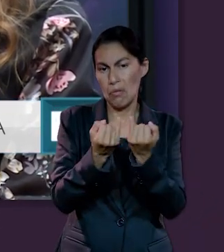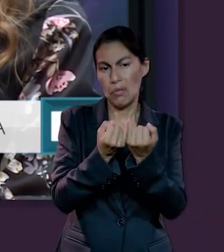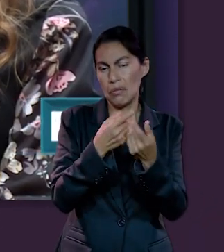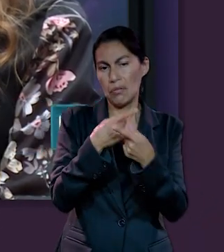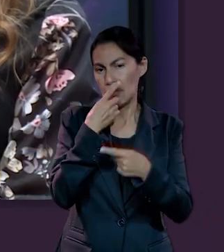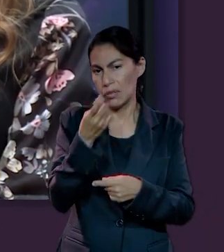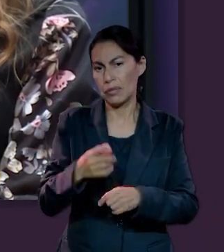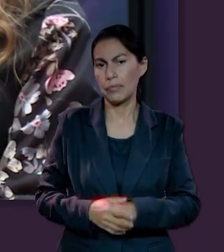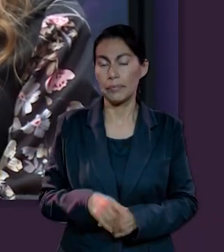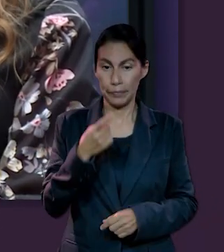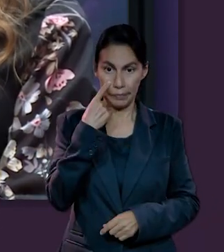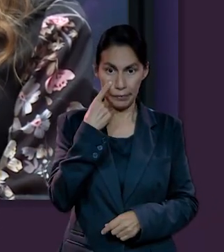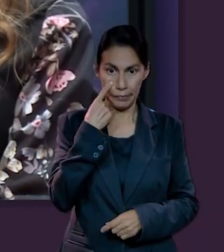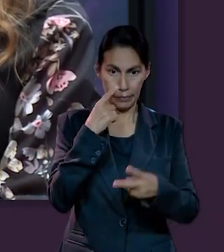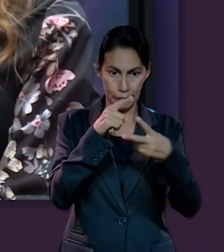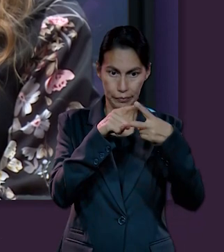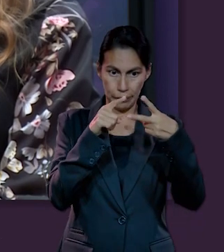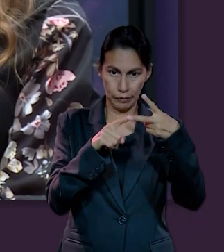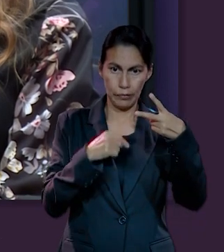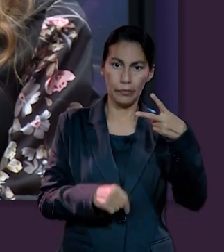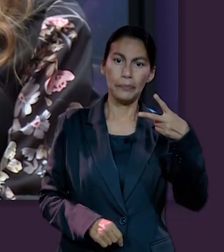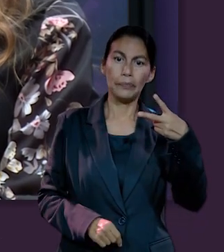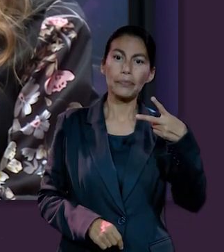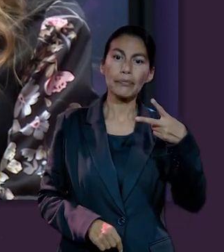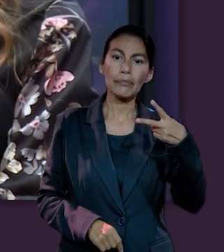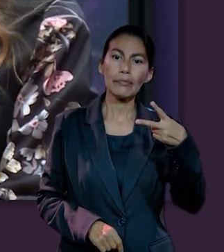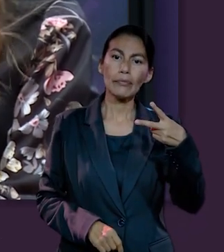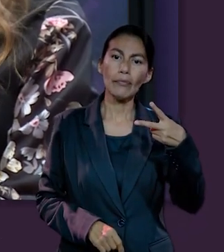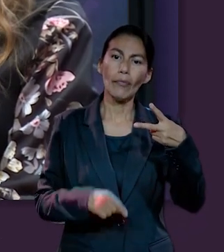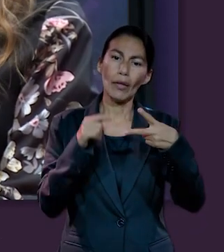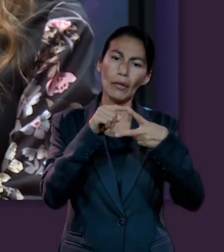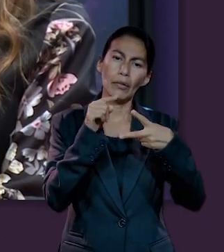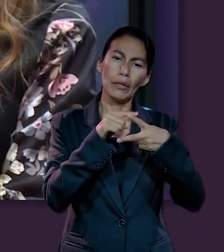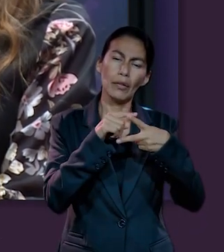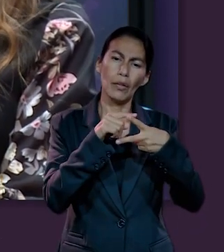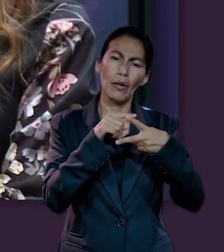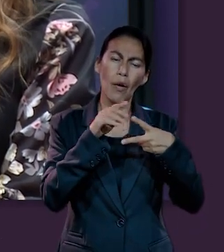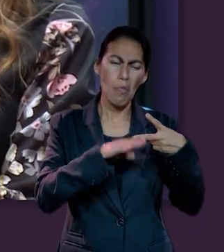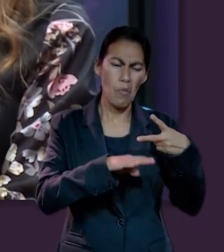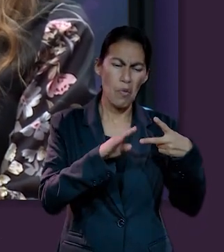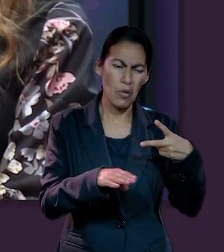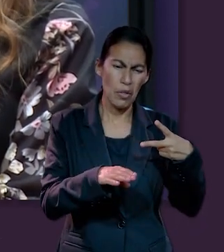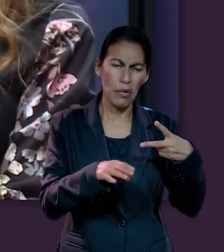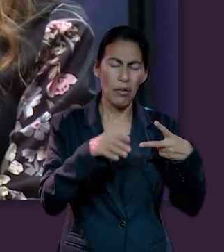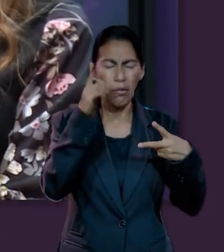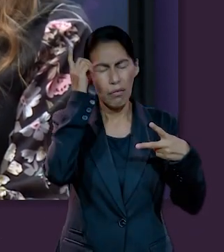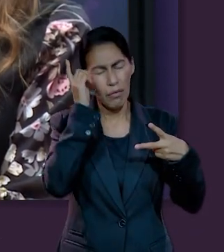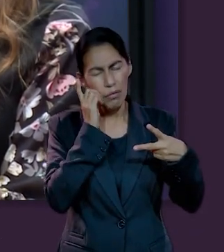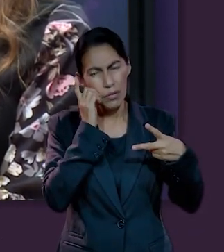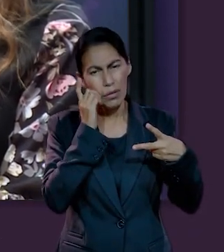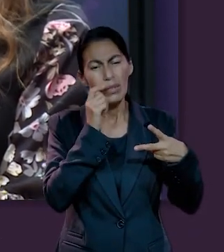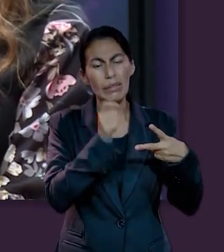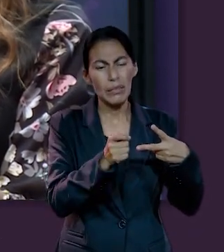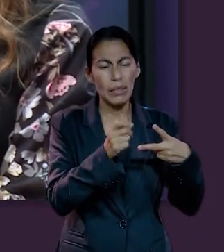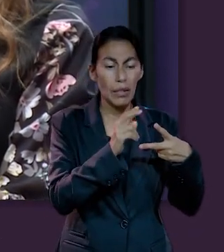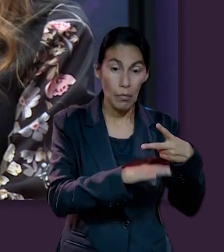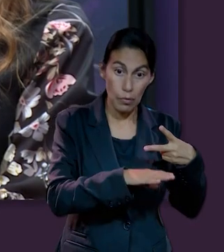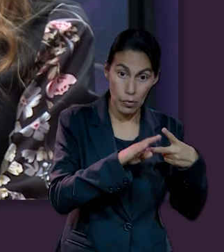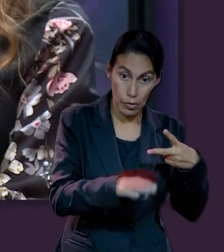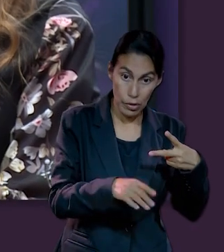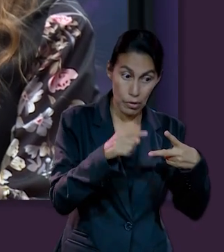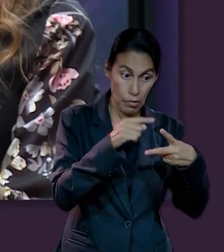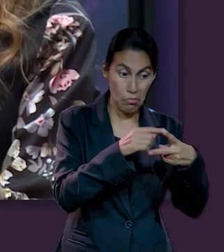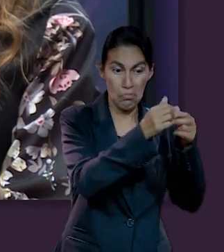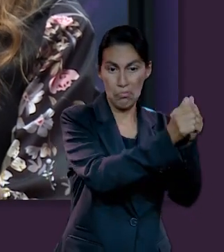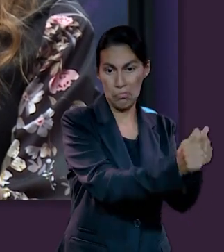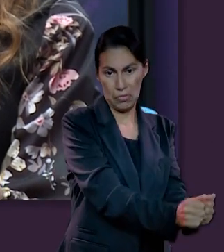Pero podemos identificar dos aspectos aquí significativos. Y es el hecho este de dormir con los antepasados. ¿Qué quiere decir eso? ¿Qué pasa allí?